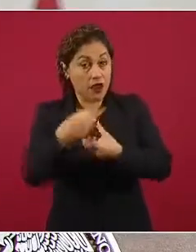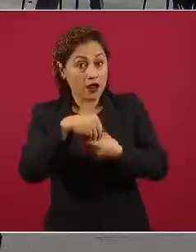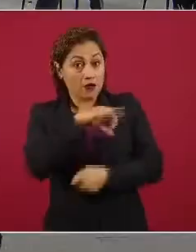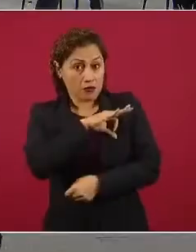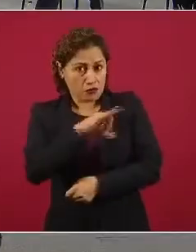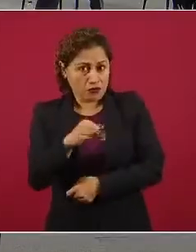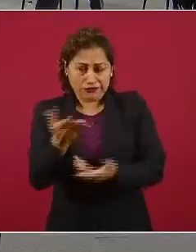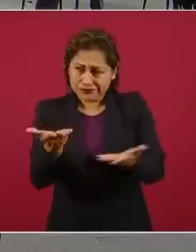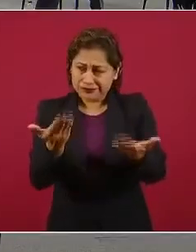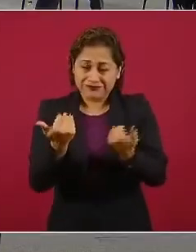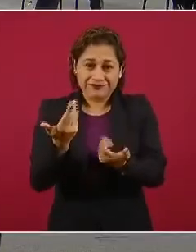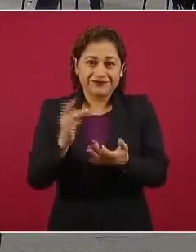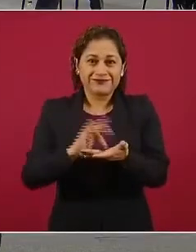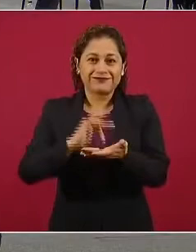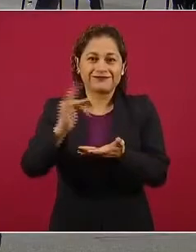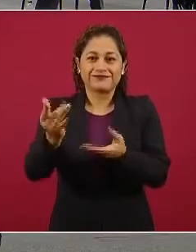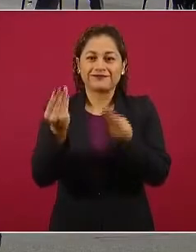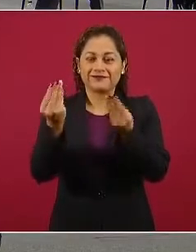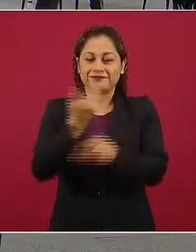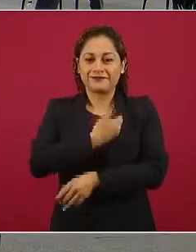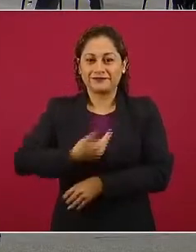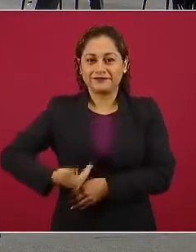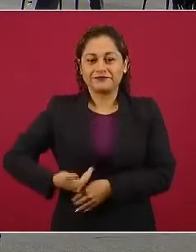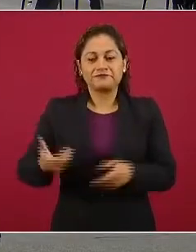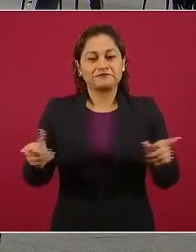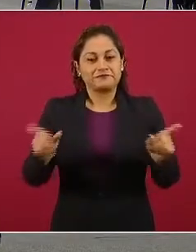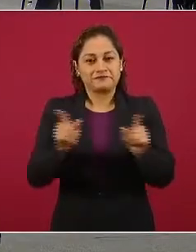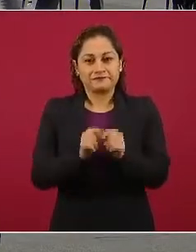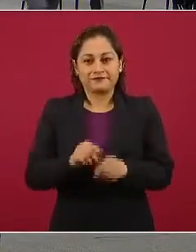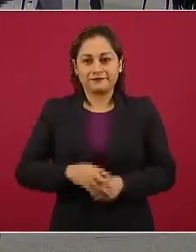solidario. Muchísimas gracias, señor presidente. Es cuanto.